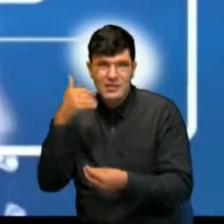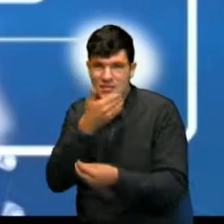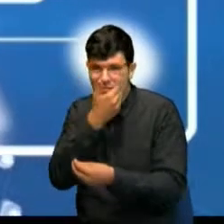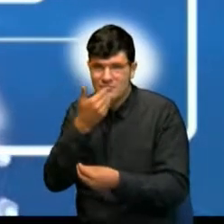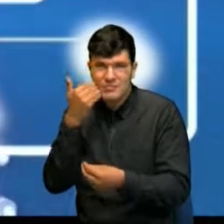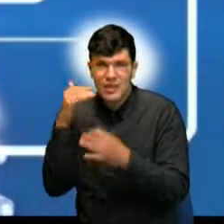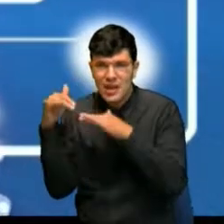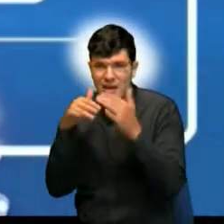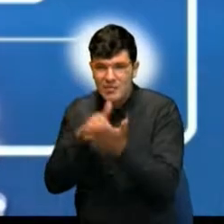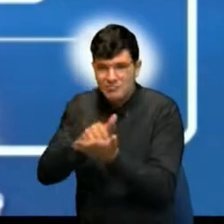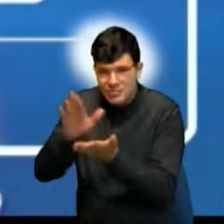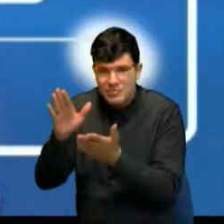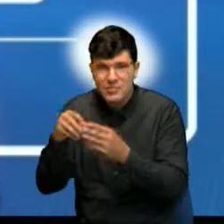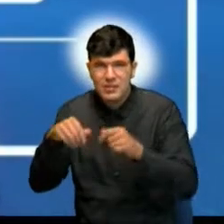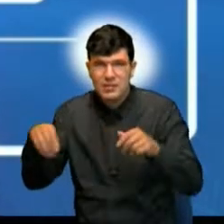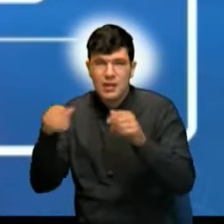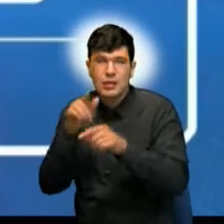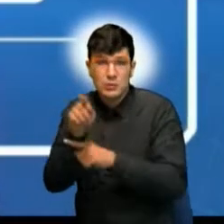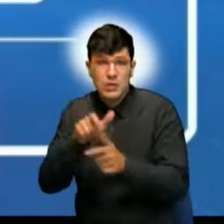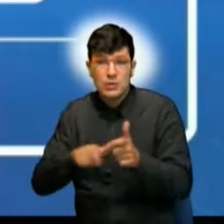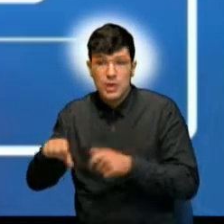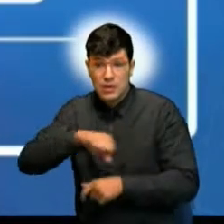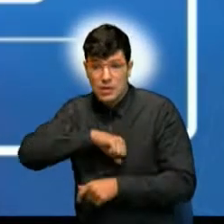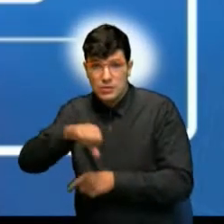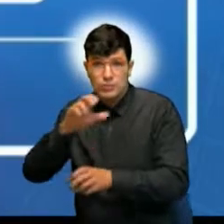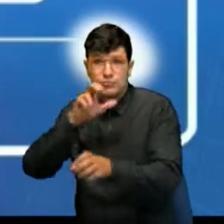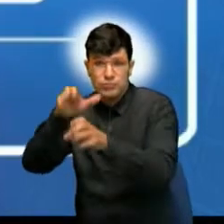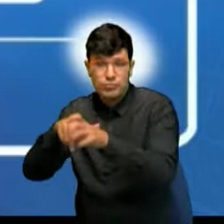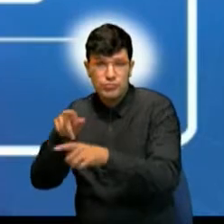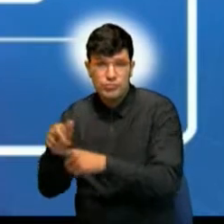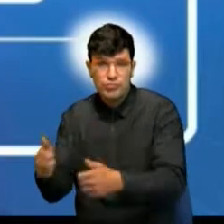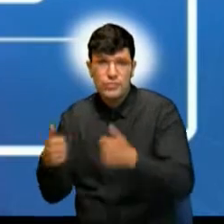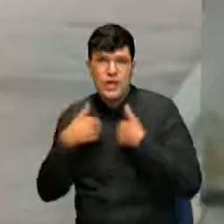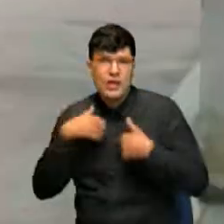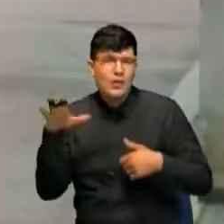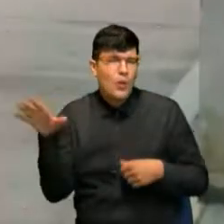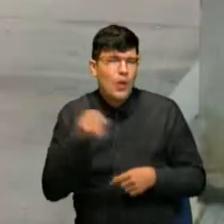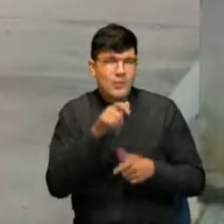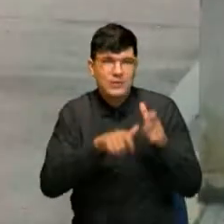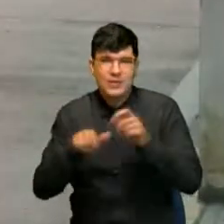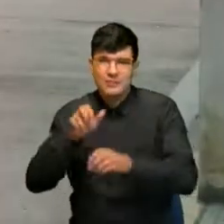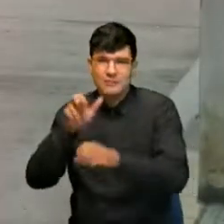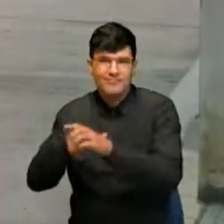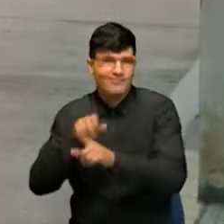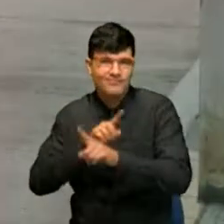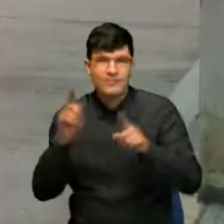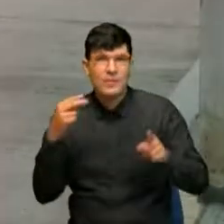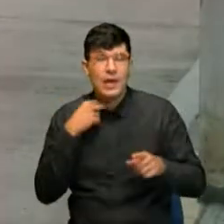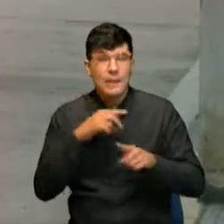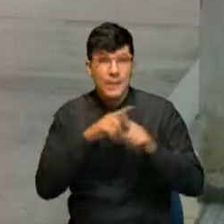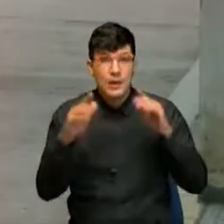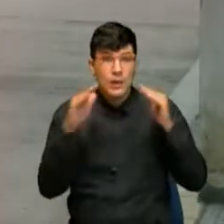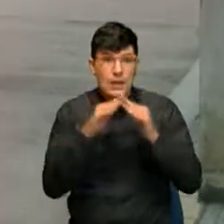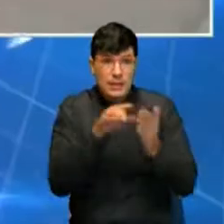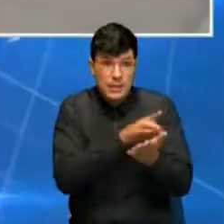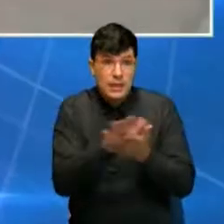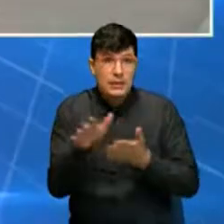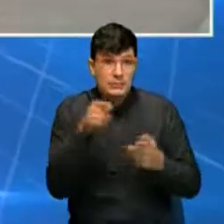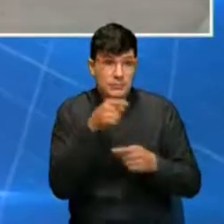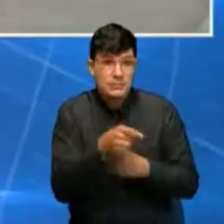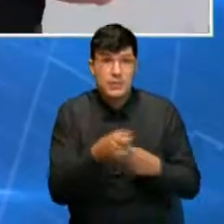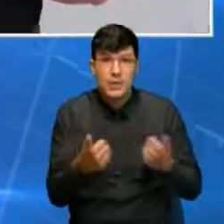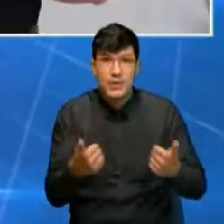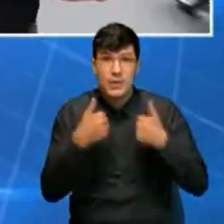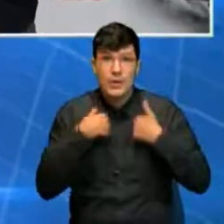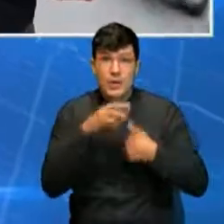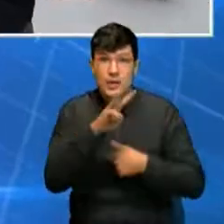Ellas tenían derecho a postularse, no se postularon todos. Este programa de viviendas gratis de Balcones de Sevilla beneficia